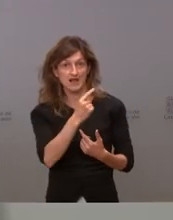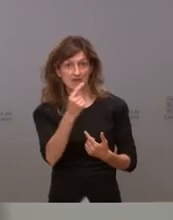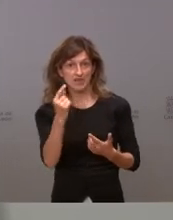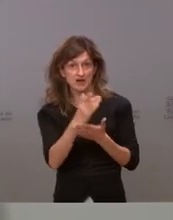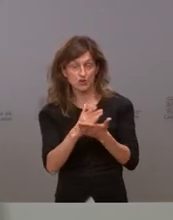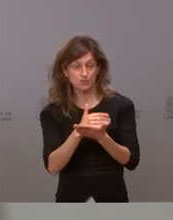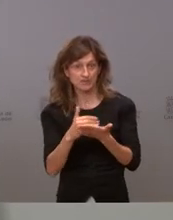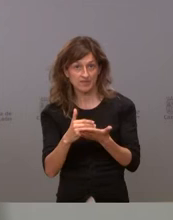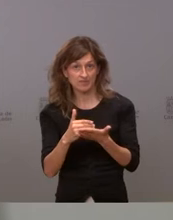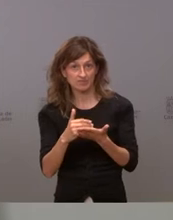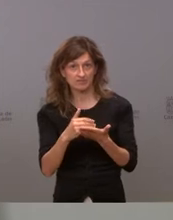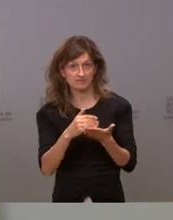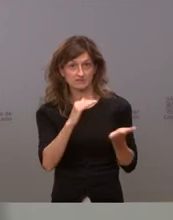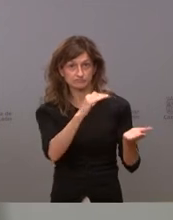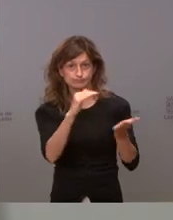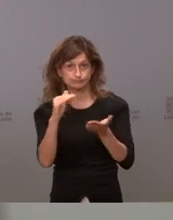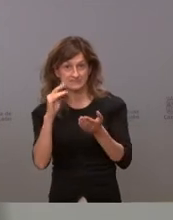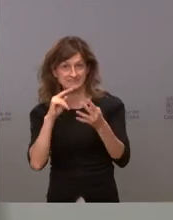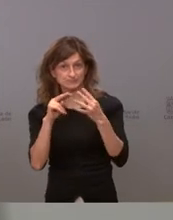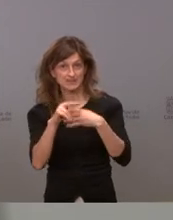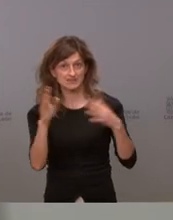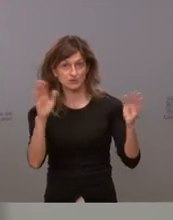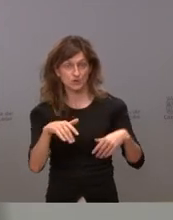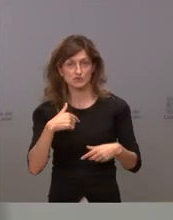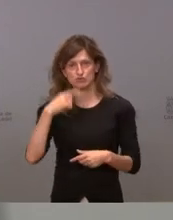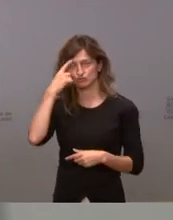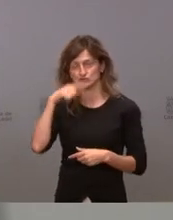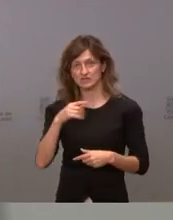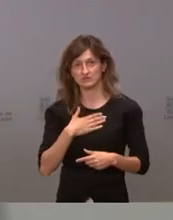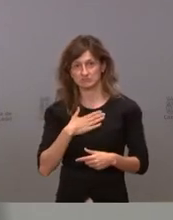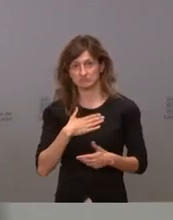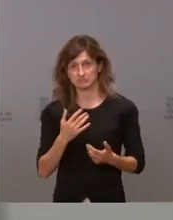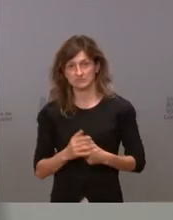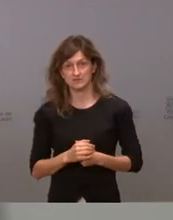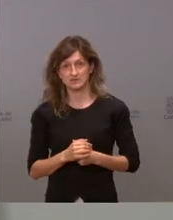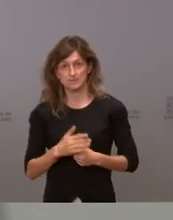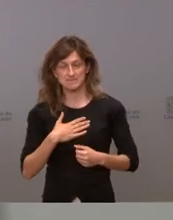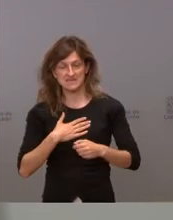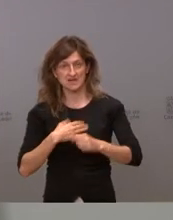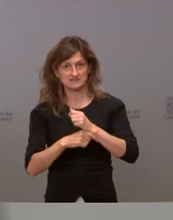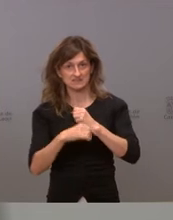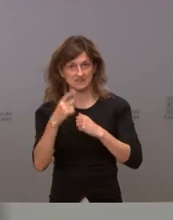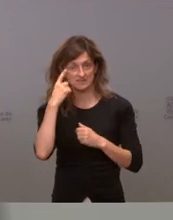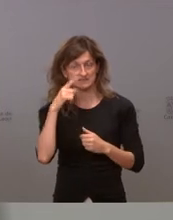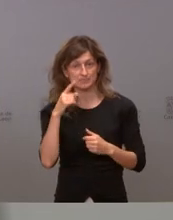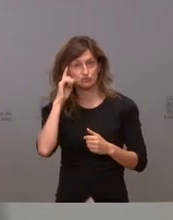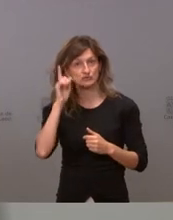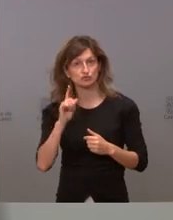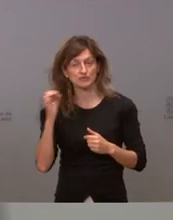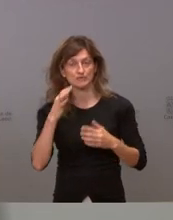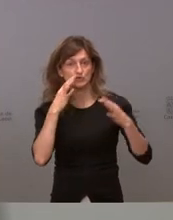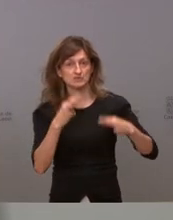ya no es tan transparente yo si sé que me va a llegar yo puedo cambiar mi estrategia pero si no lo sé tengo que asegurar